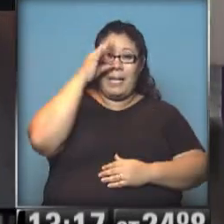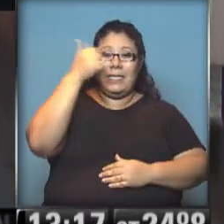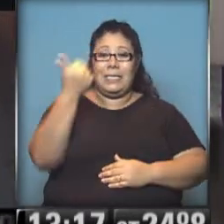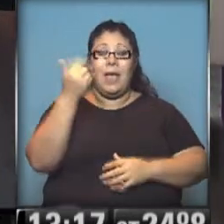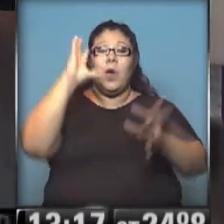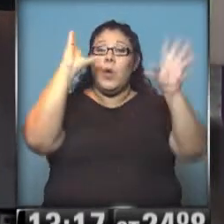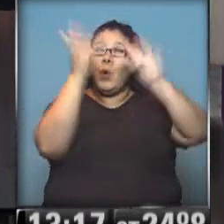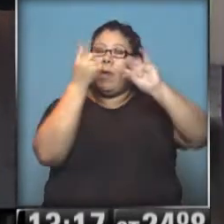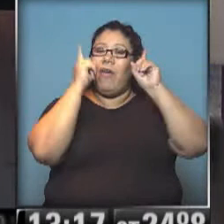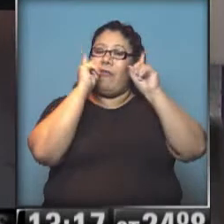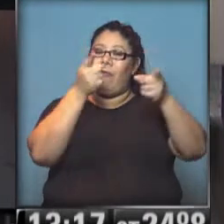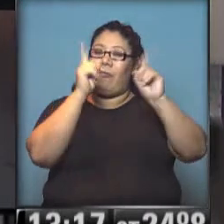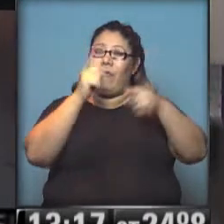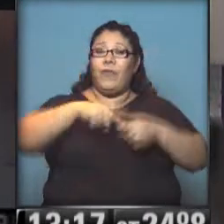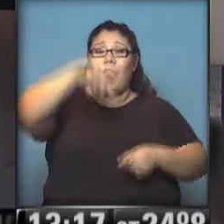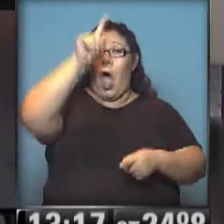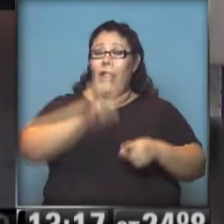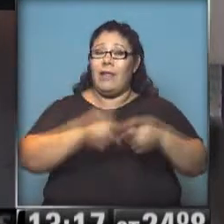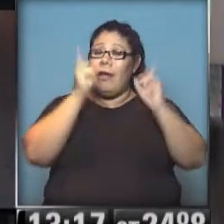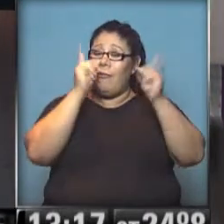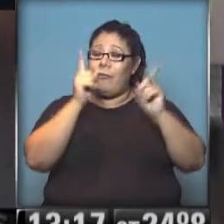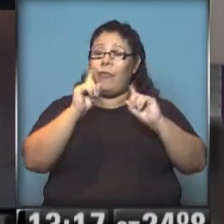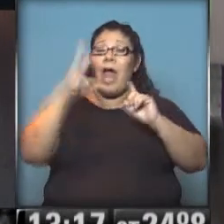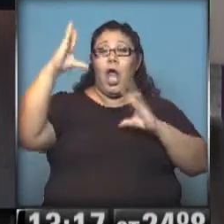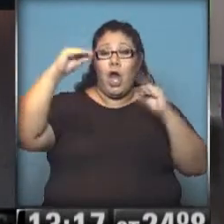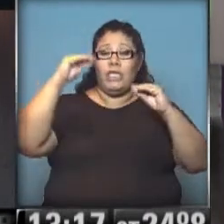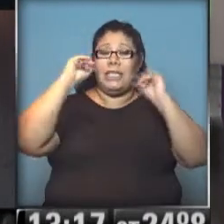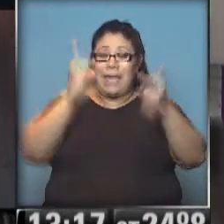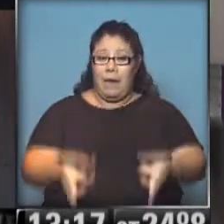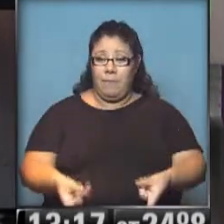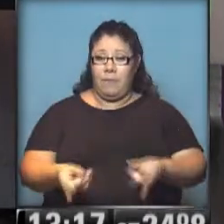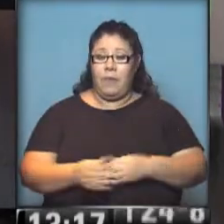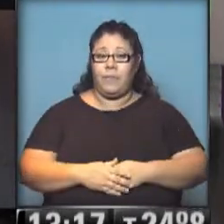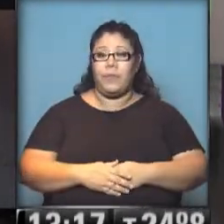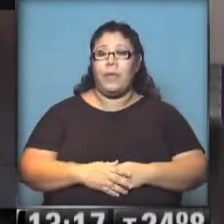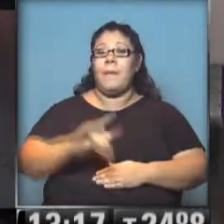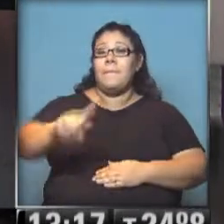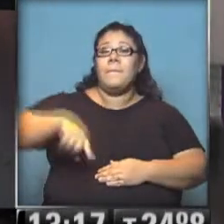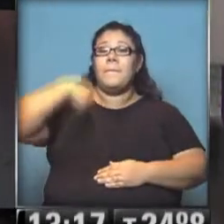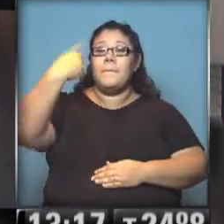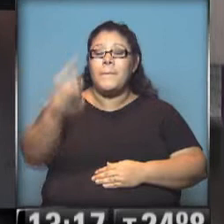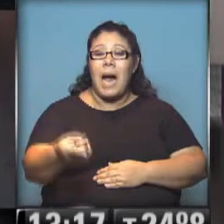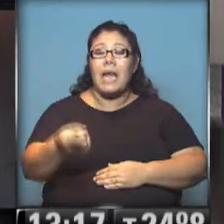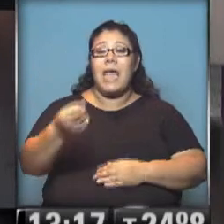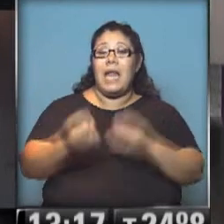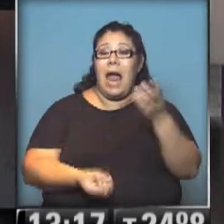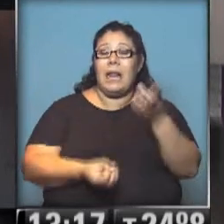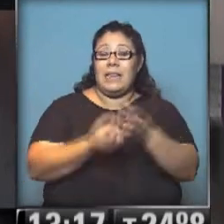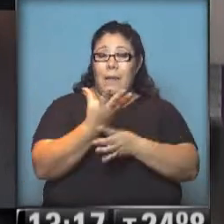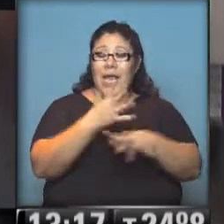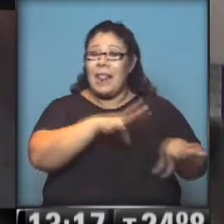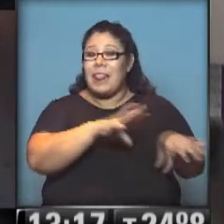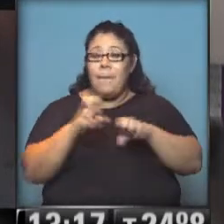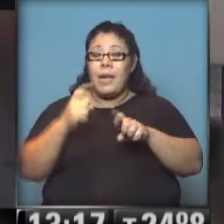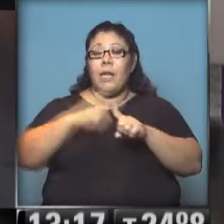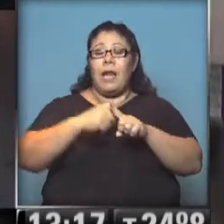quedar con nosotros todo el día, inclusive a la noche. Y aquí está lo que sigue, para mañana, tempranito, 17,